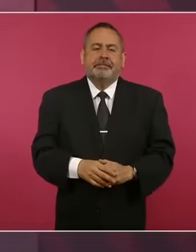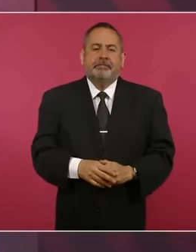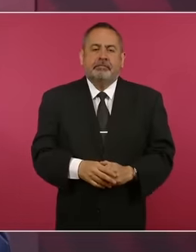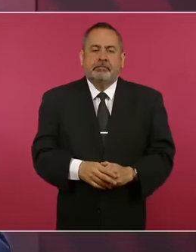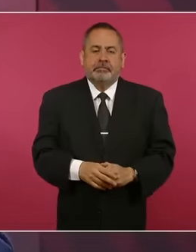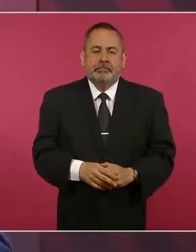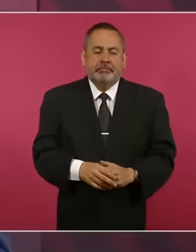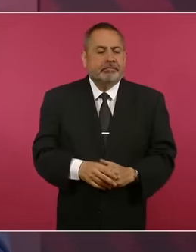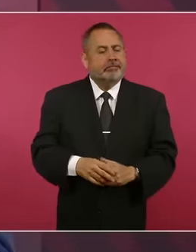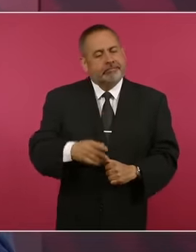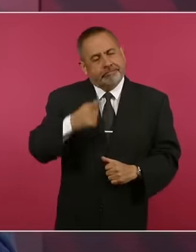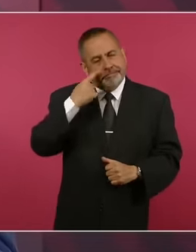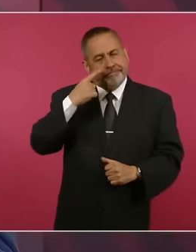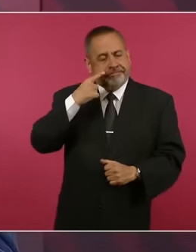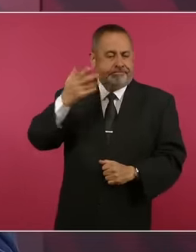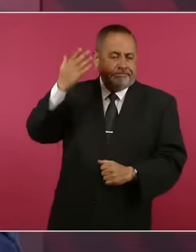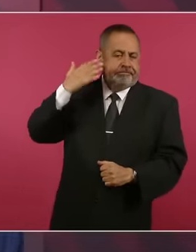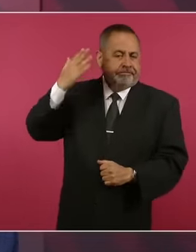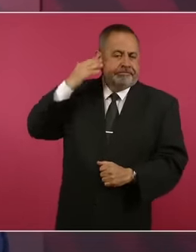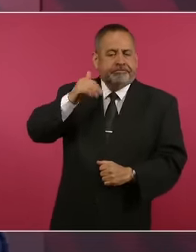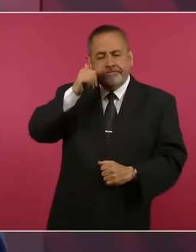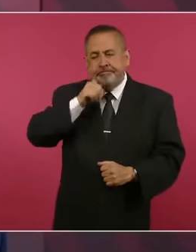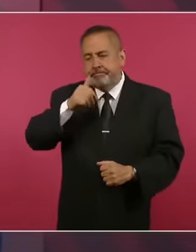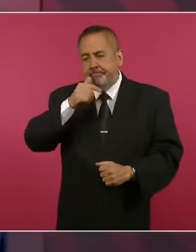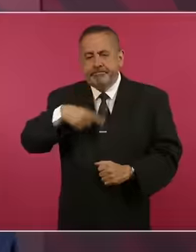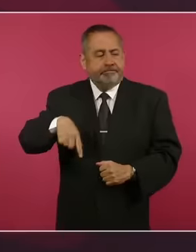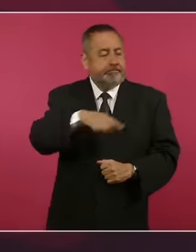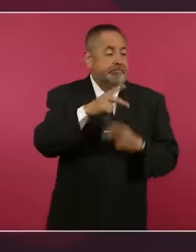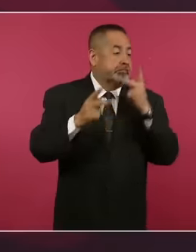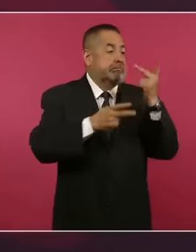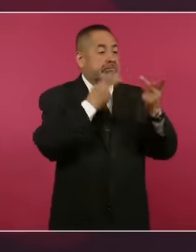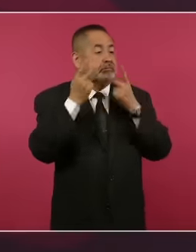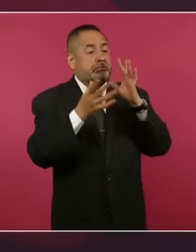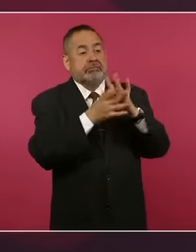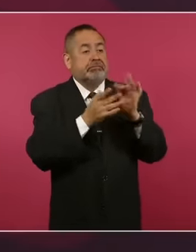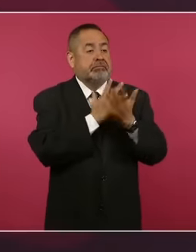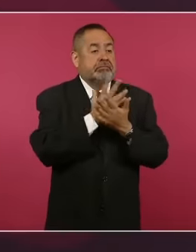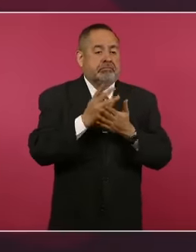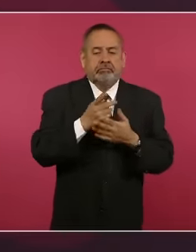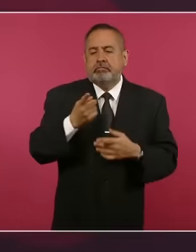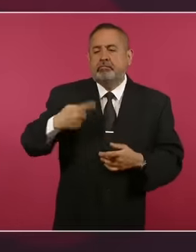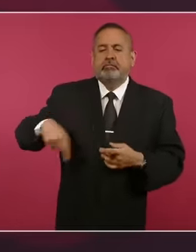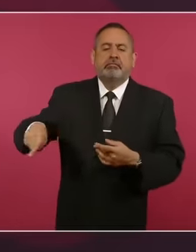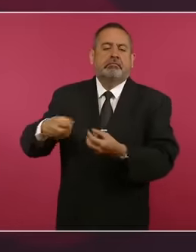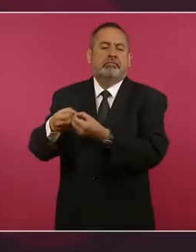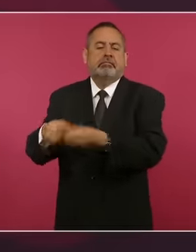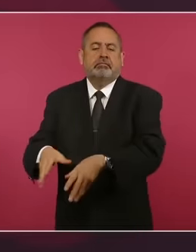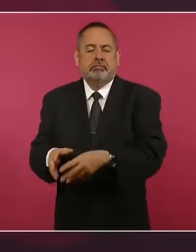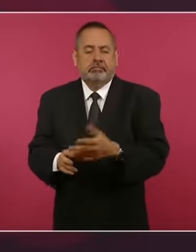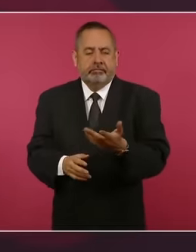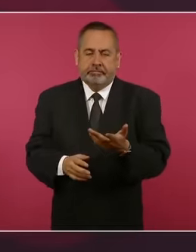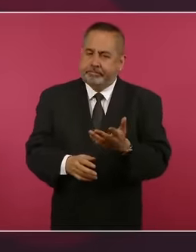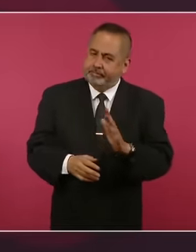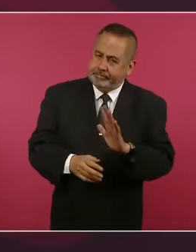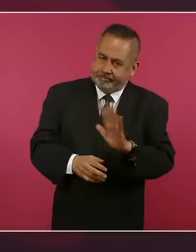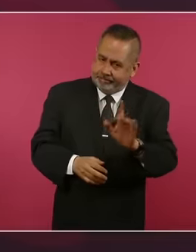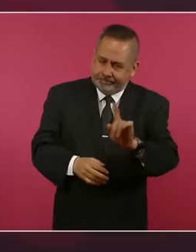perjudicaba y se mediatizaba, se